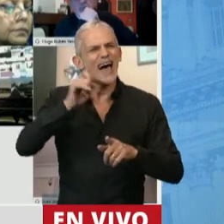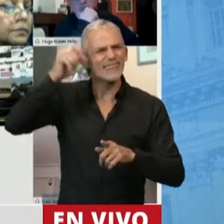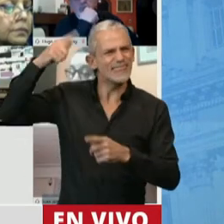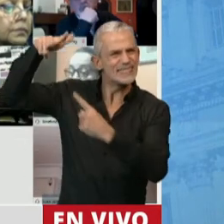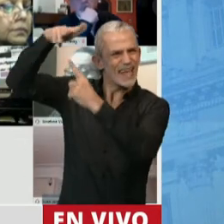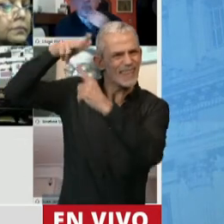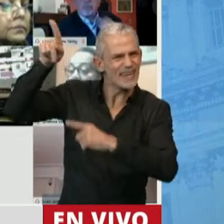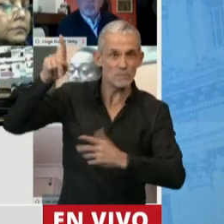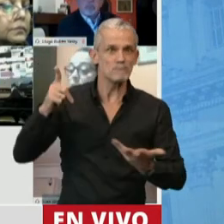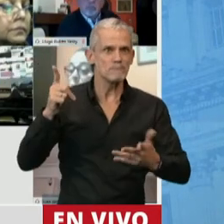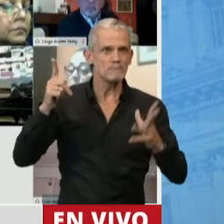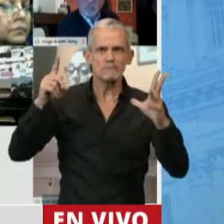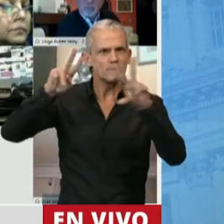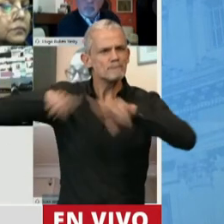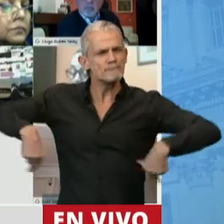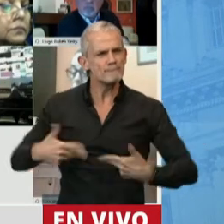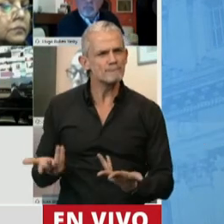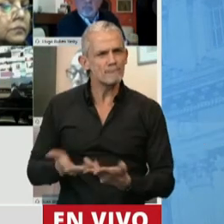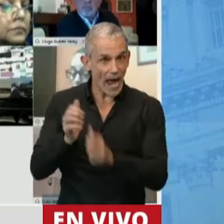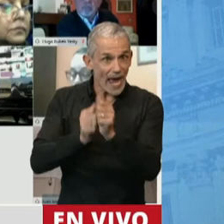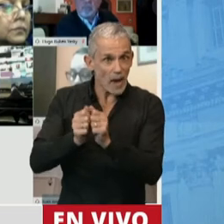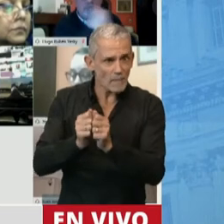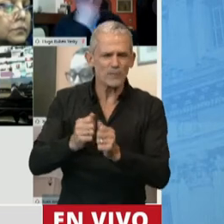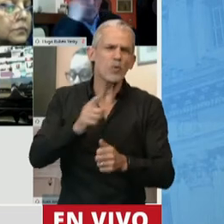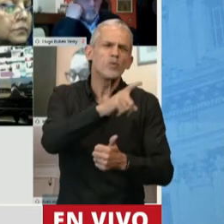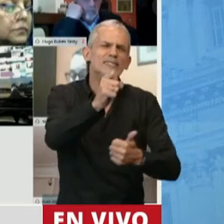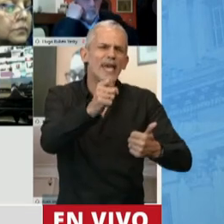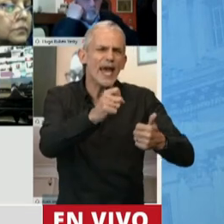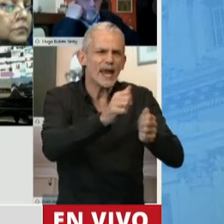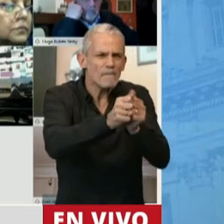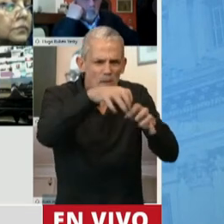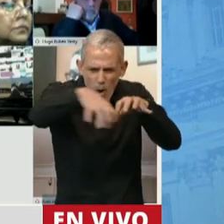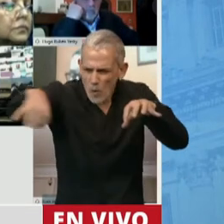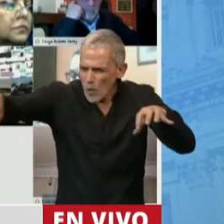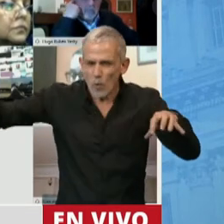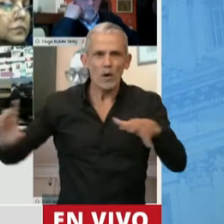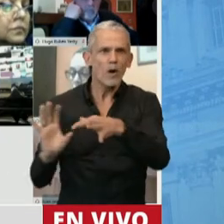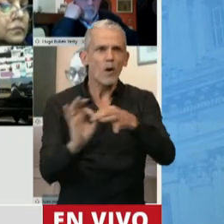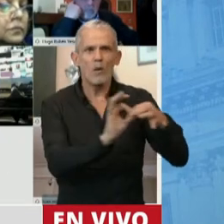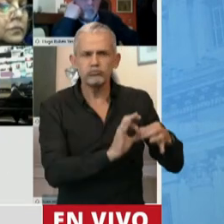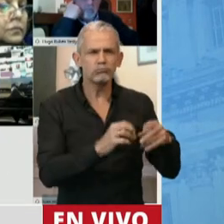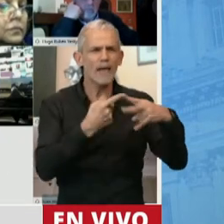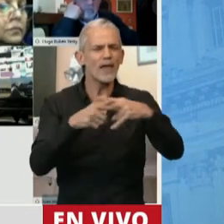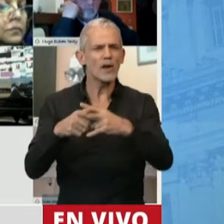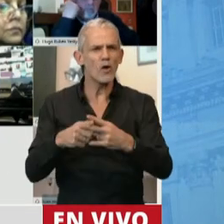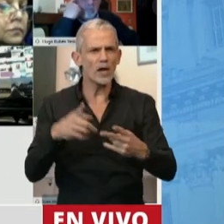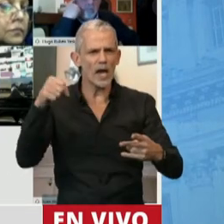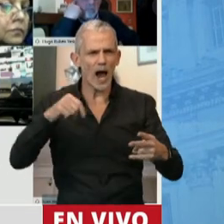empresas, había una cantidad de empresas, 100, vinculadas a la industria de la defensa,